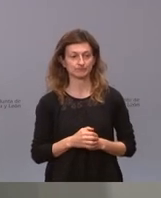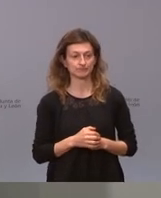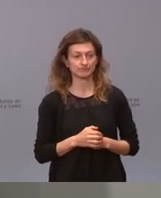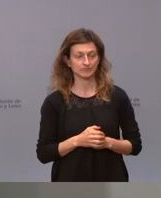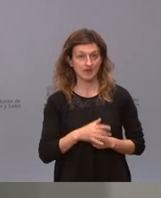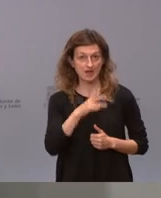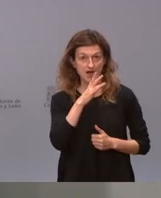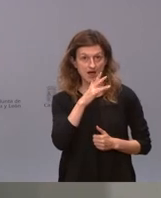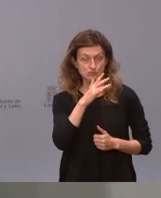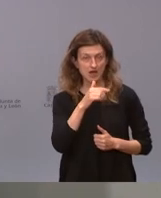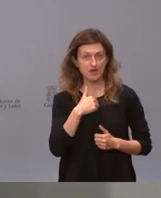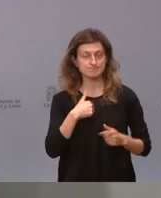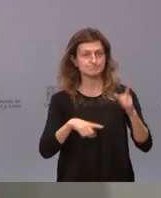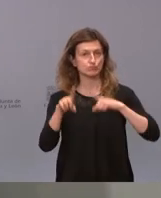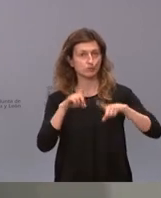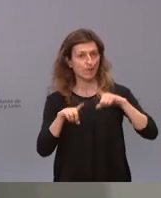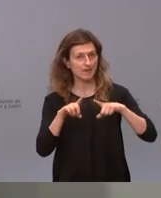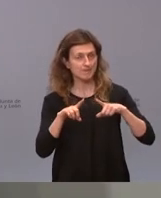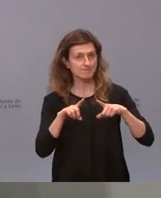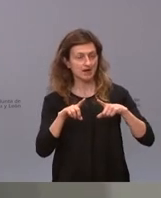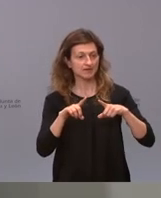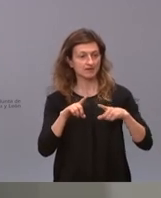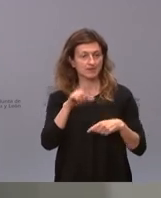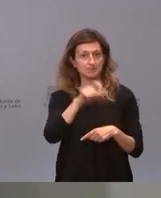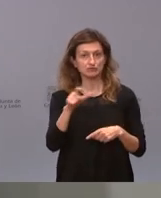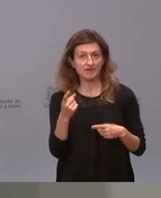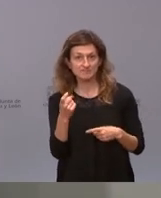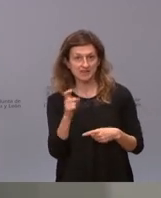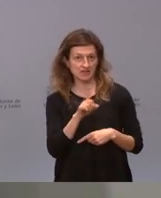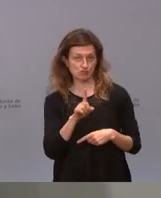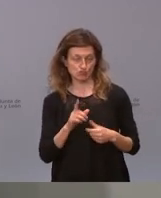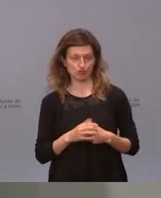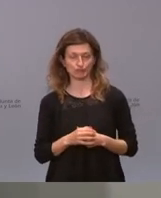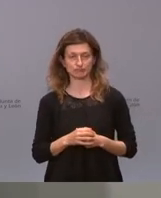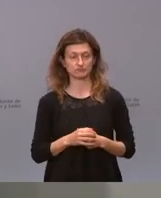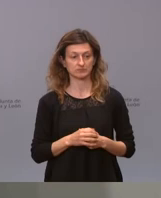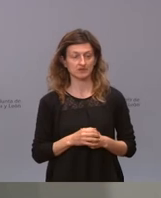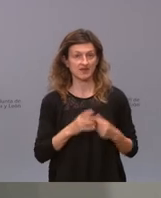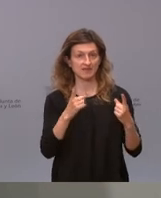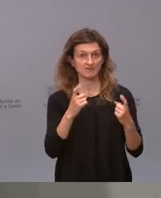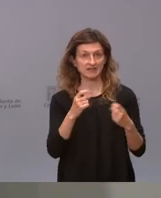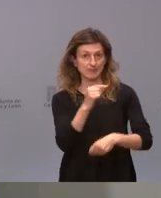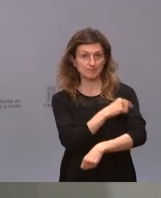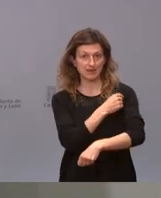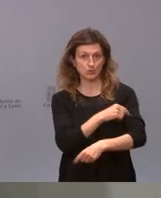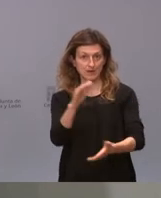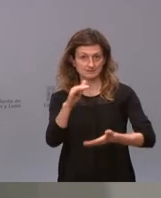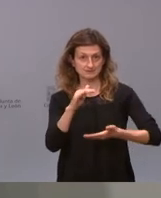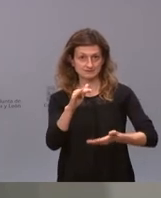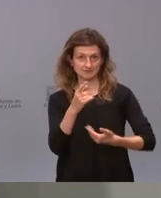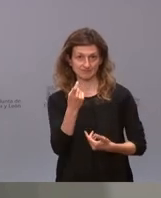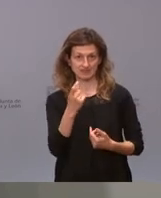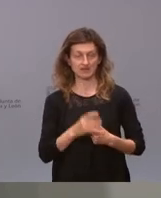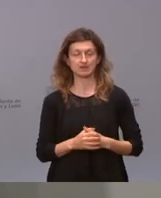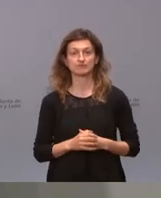momento nuestro problema no es de falta de personal no es que nos falte personal es que nos faltan vacunas por